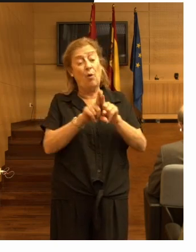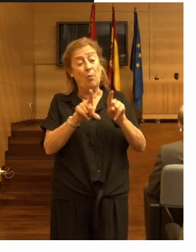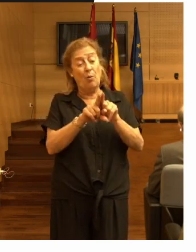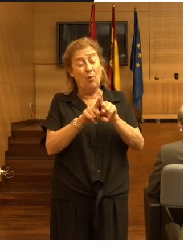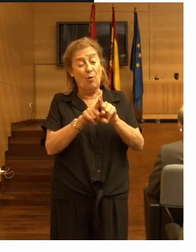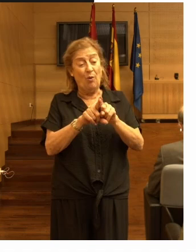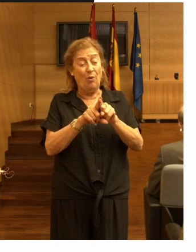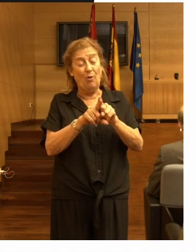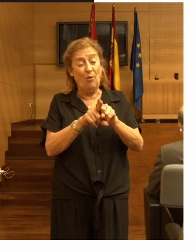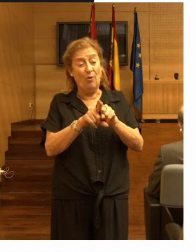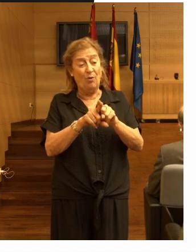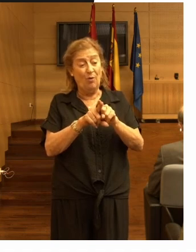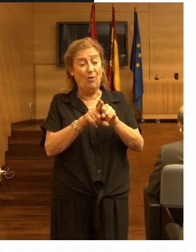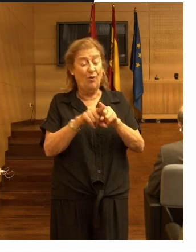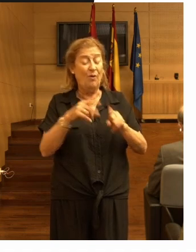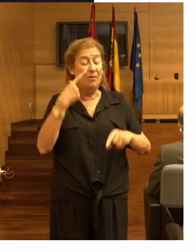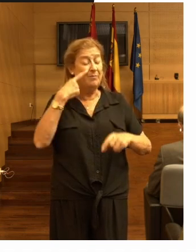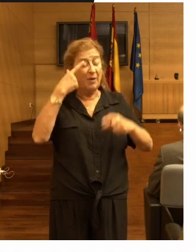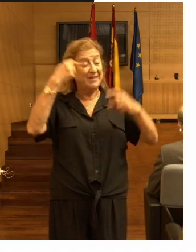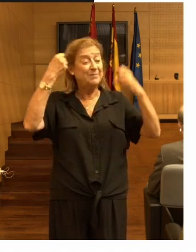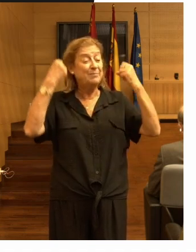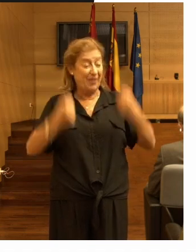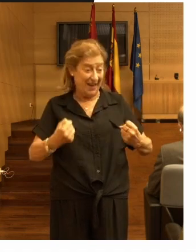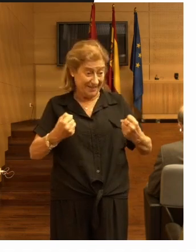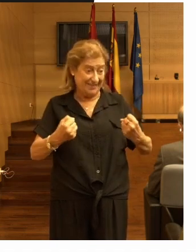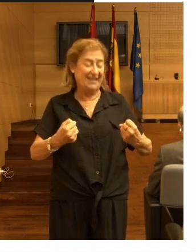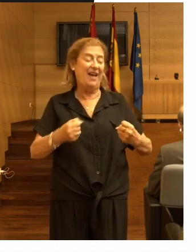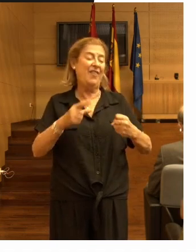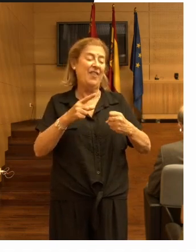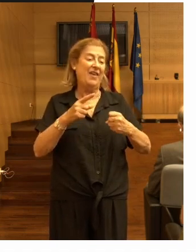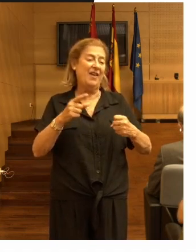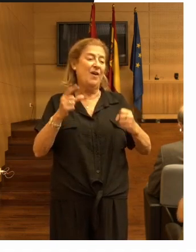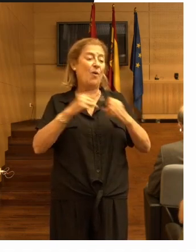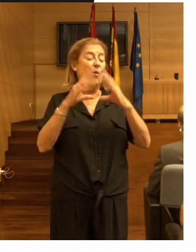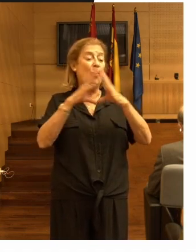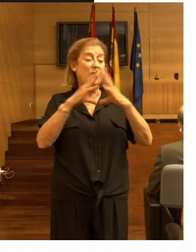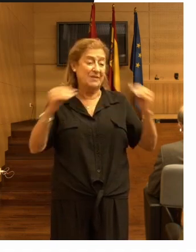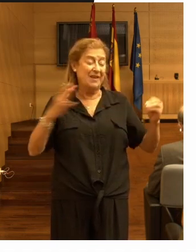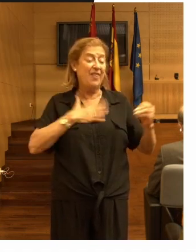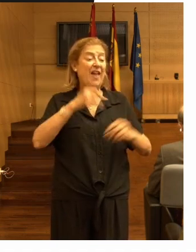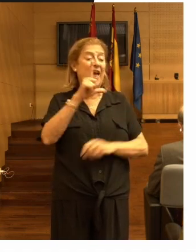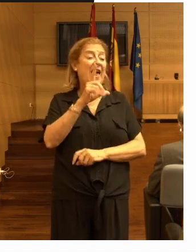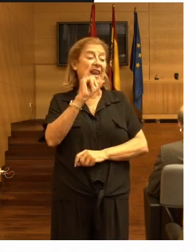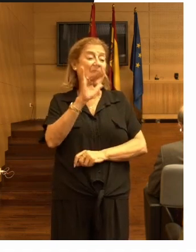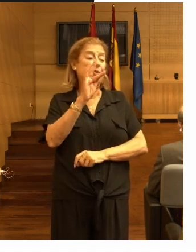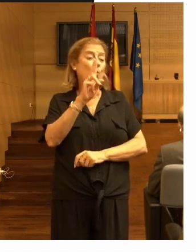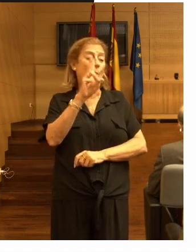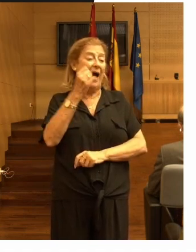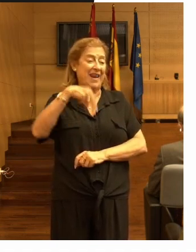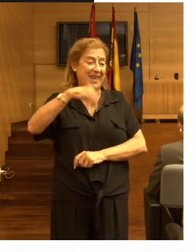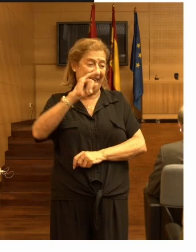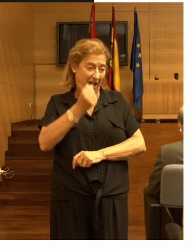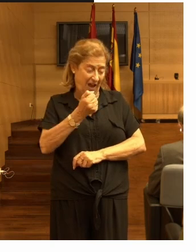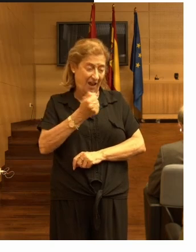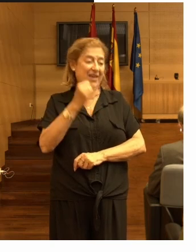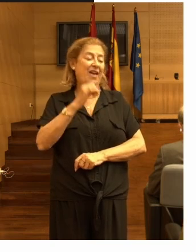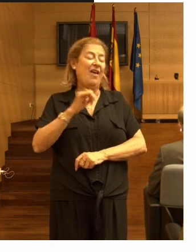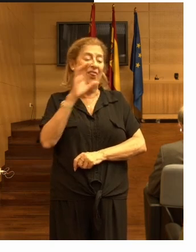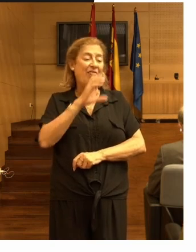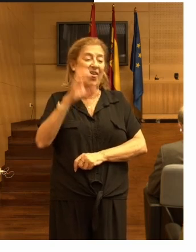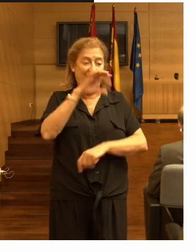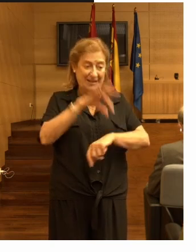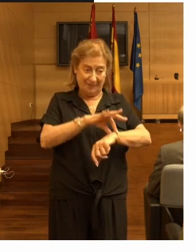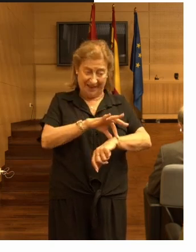especialista Fulbright de la Universidad de Lituania y ciencias médicas